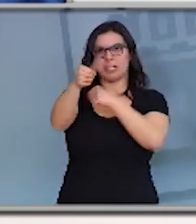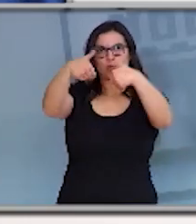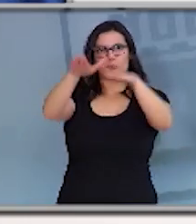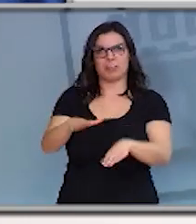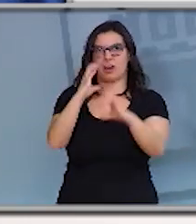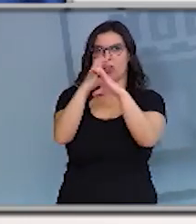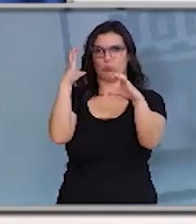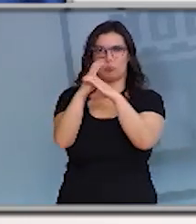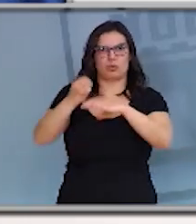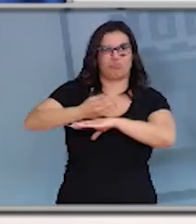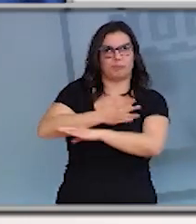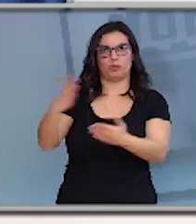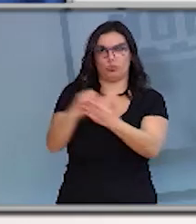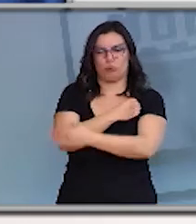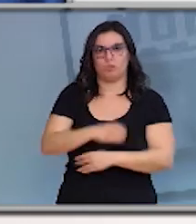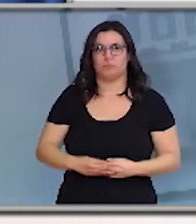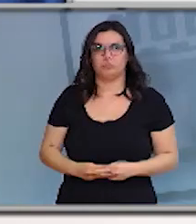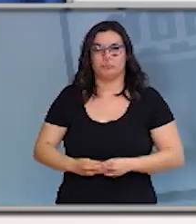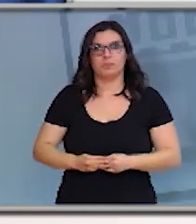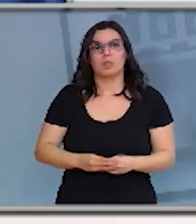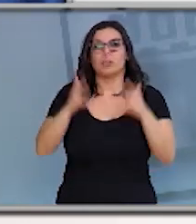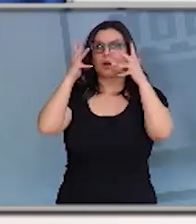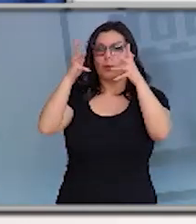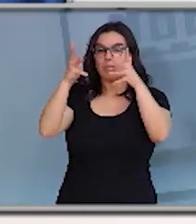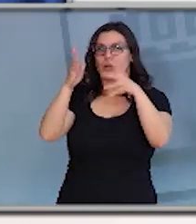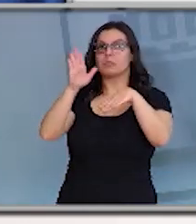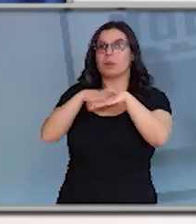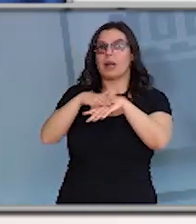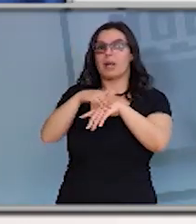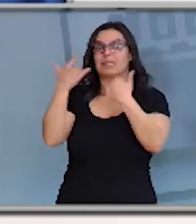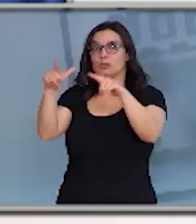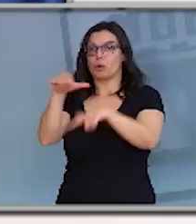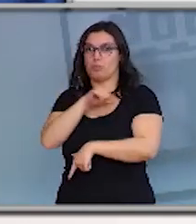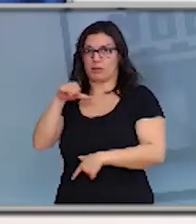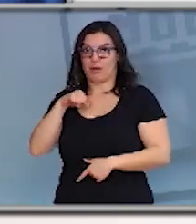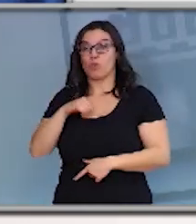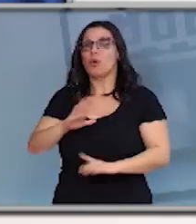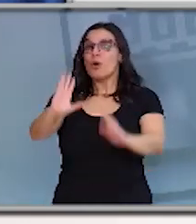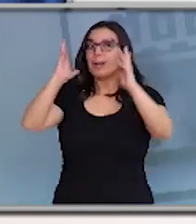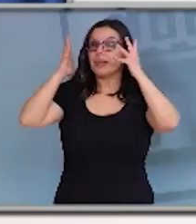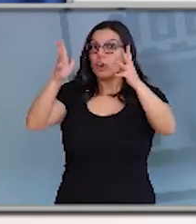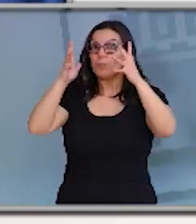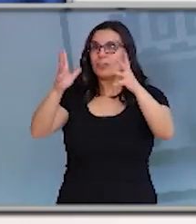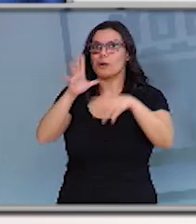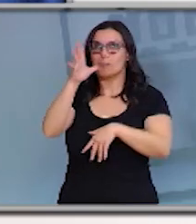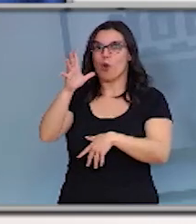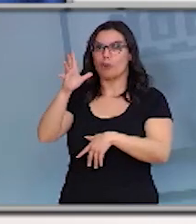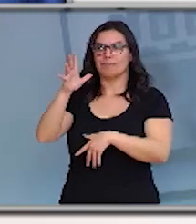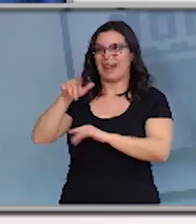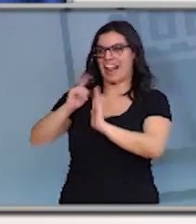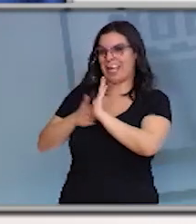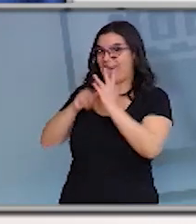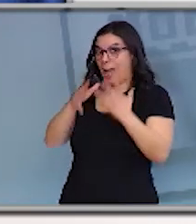Recomendaciones al sector privado. Insistimos, son recomendaciones porque aún no tenemos el instrumento legal